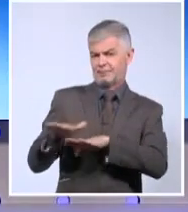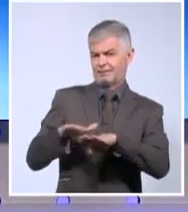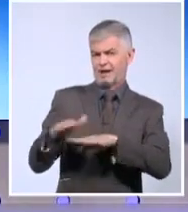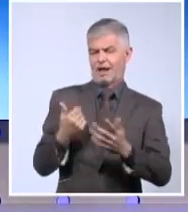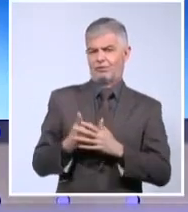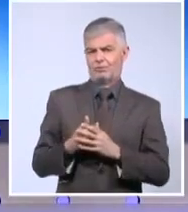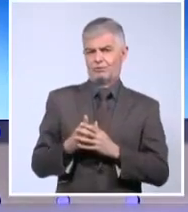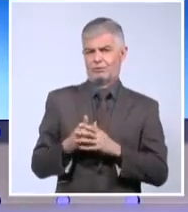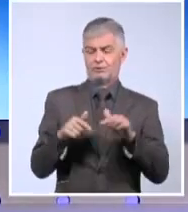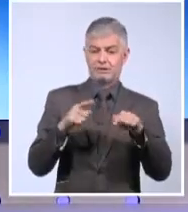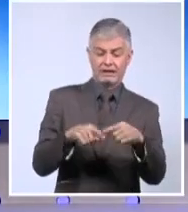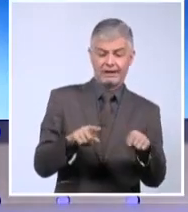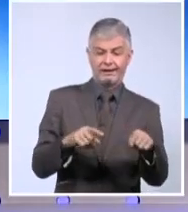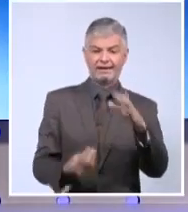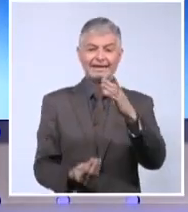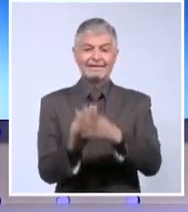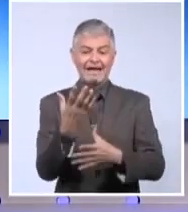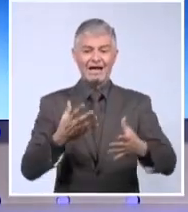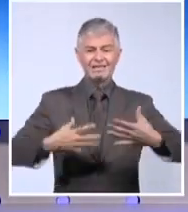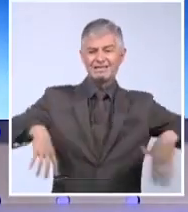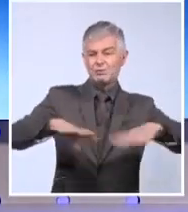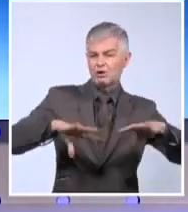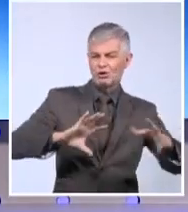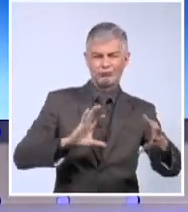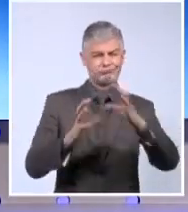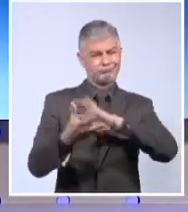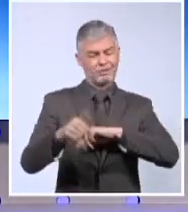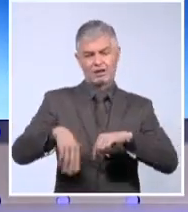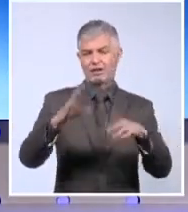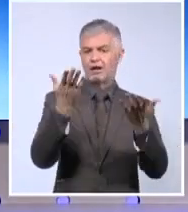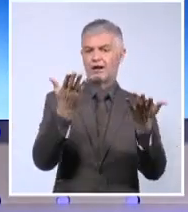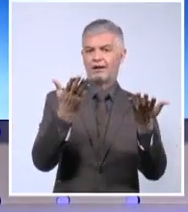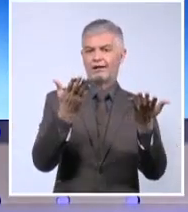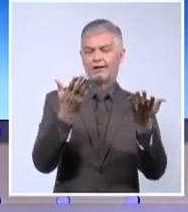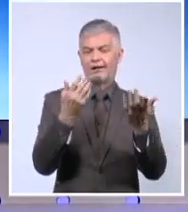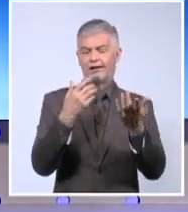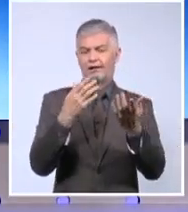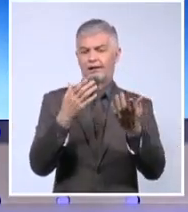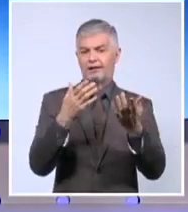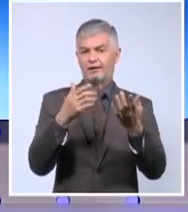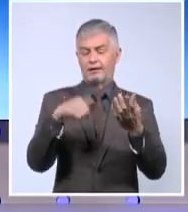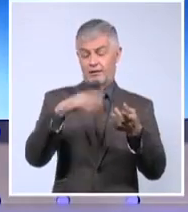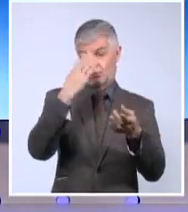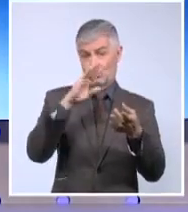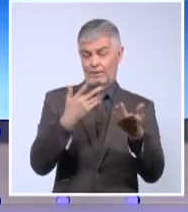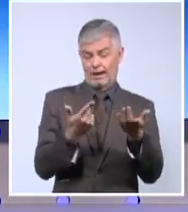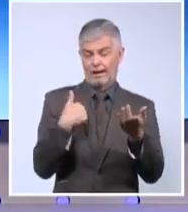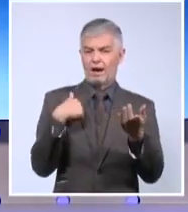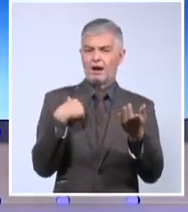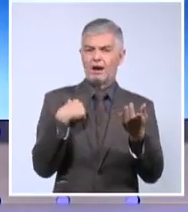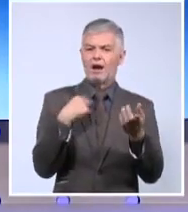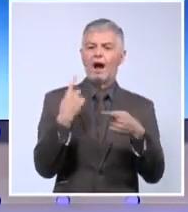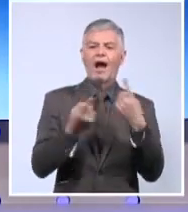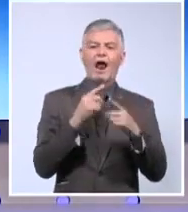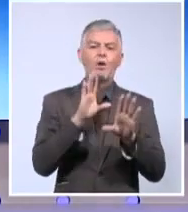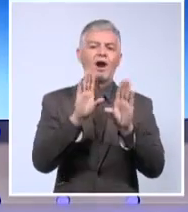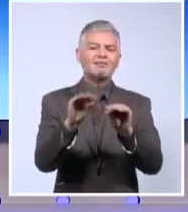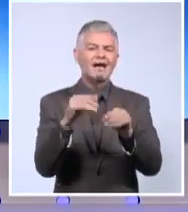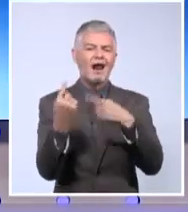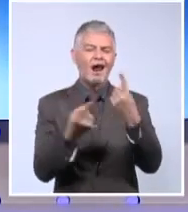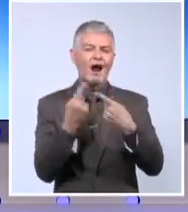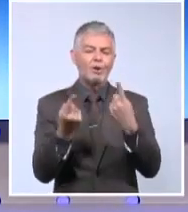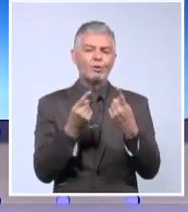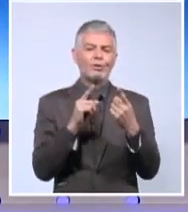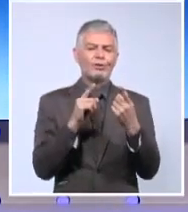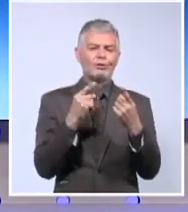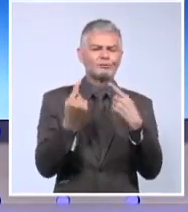sensaciones, manipular sentimientos, apelar a ese tema que a usted le duela más, le toque más de cerca